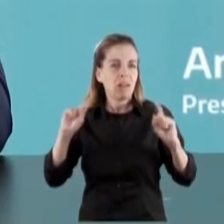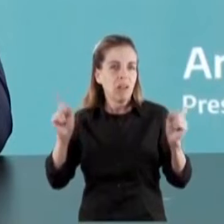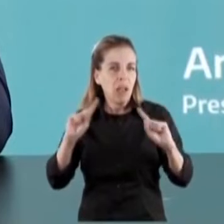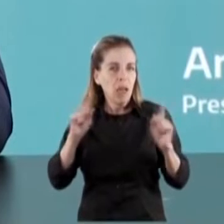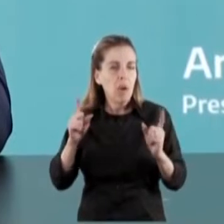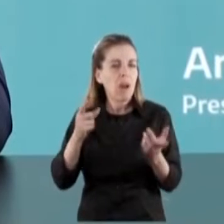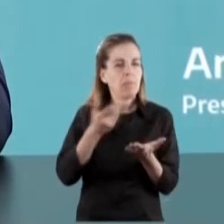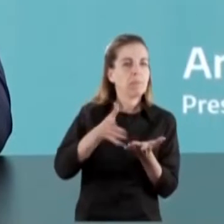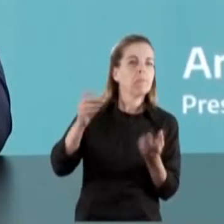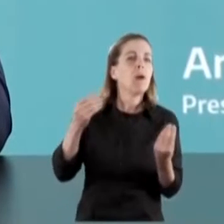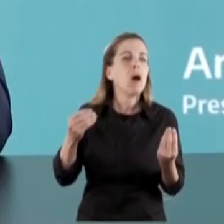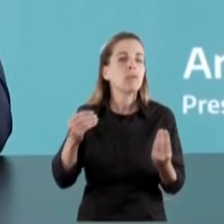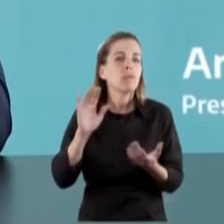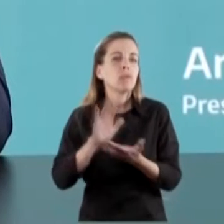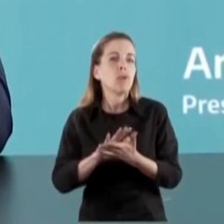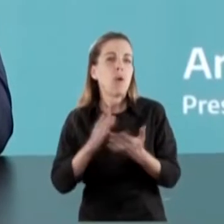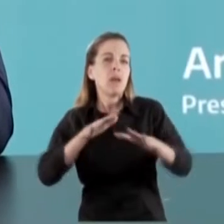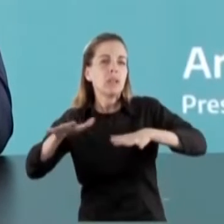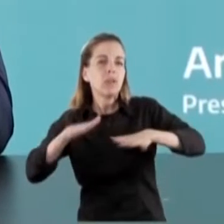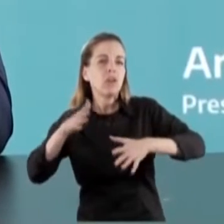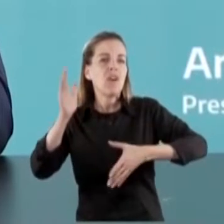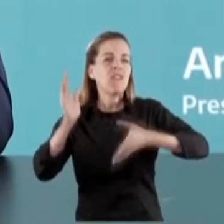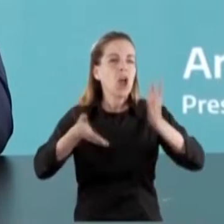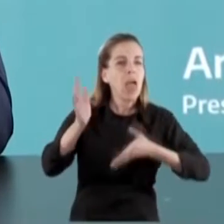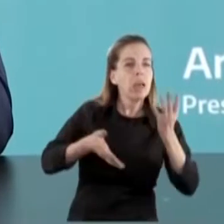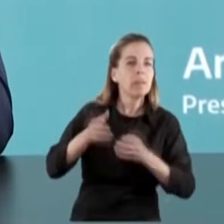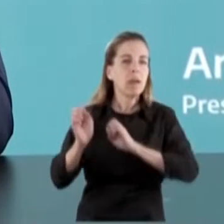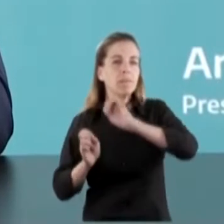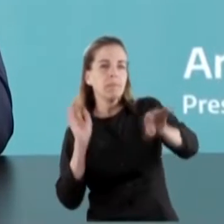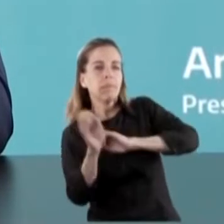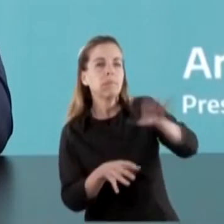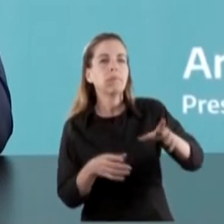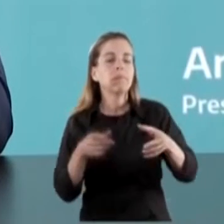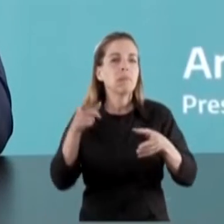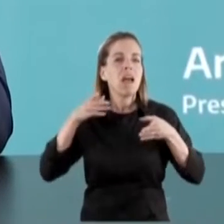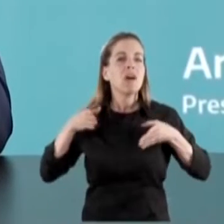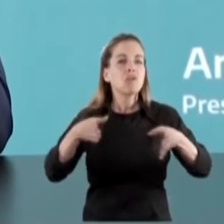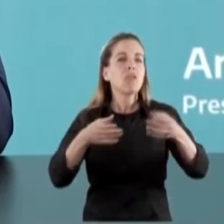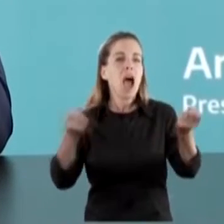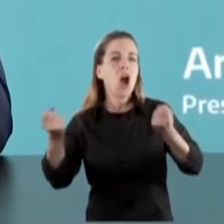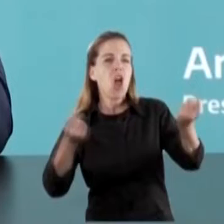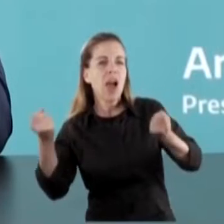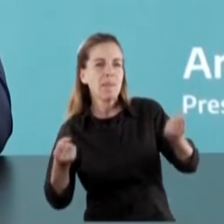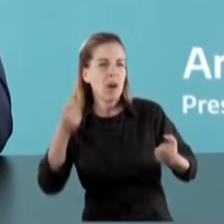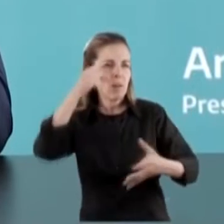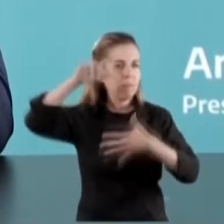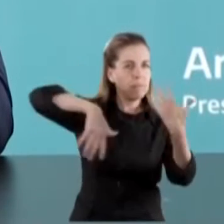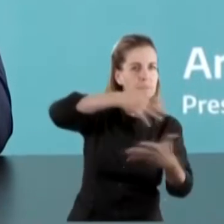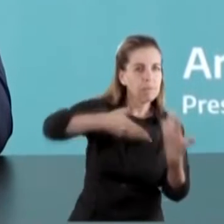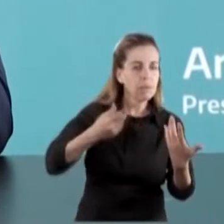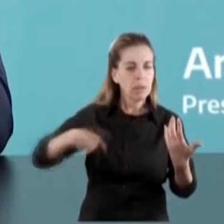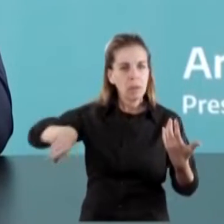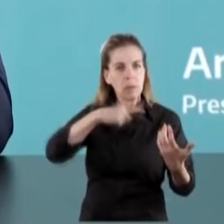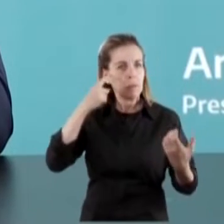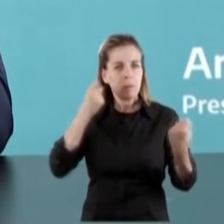hechos ocurridos de violencia y de agresión en la ruta, ¿no? Así que ahí también, digamos, yo